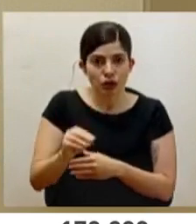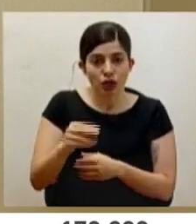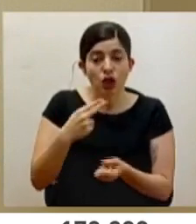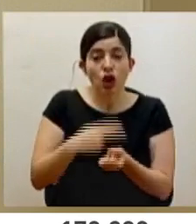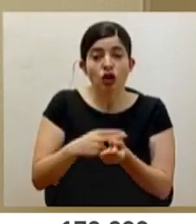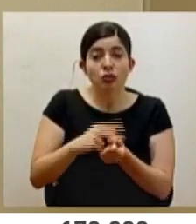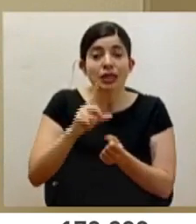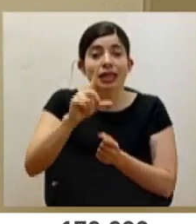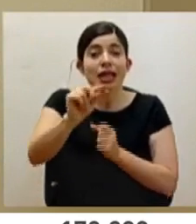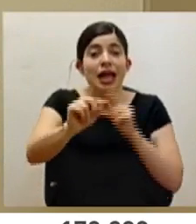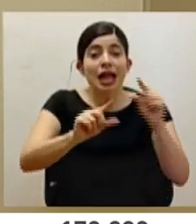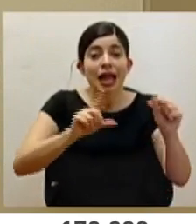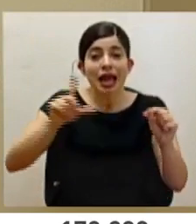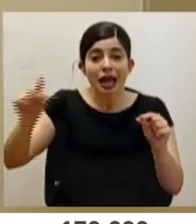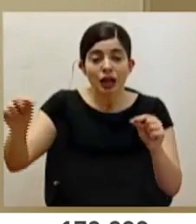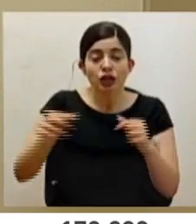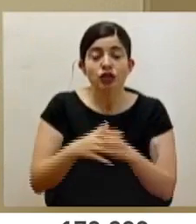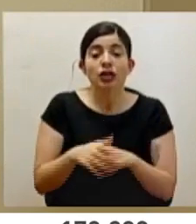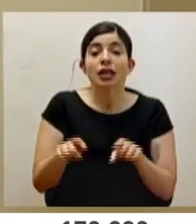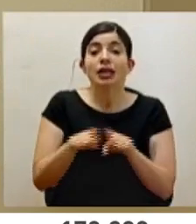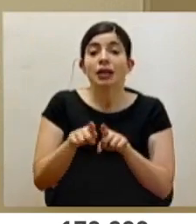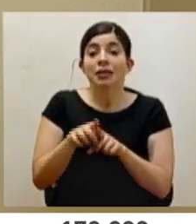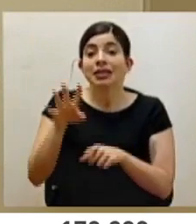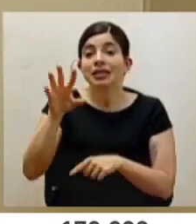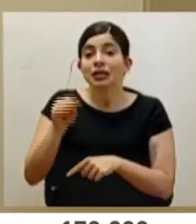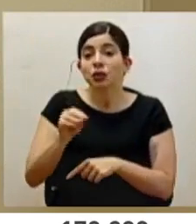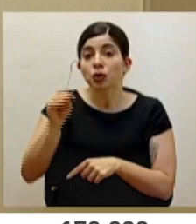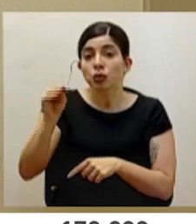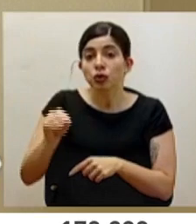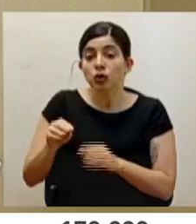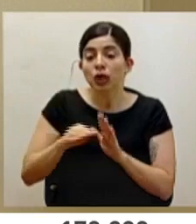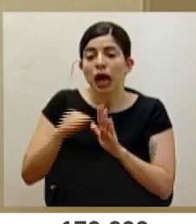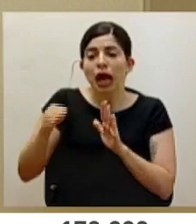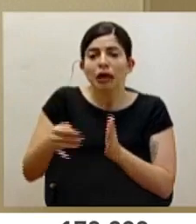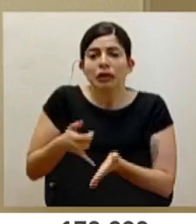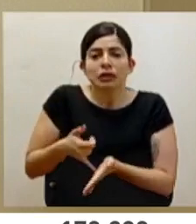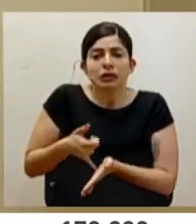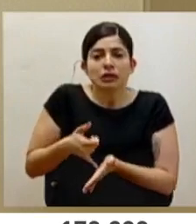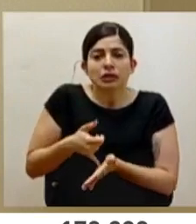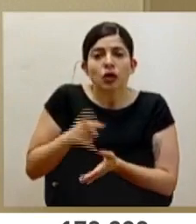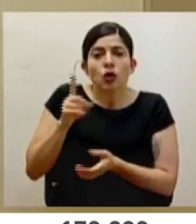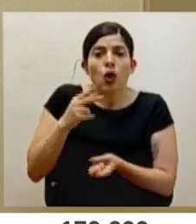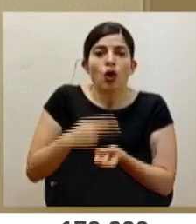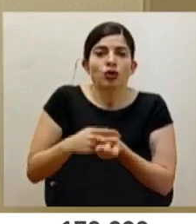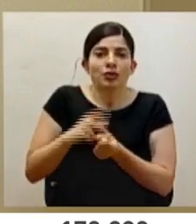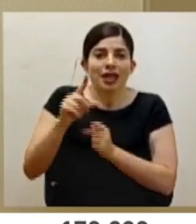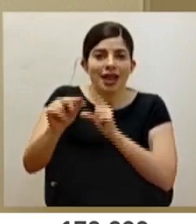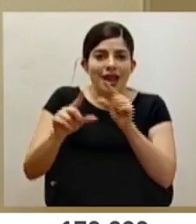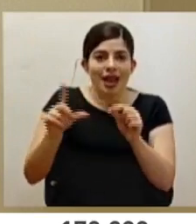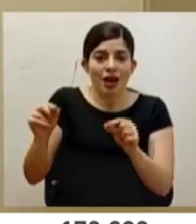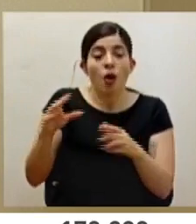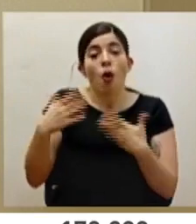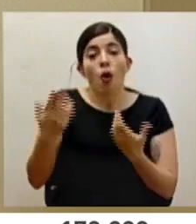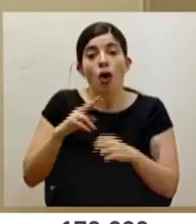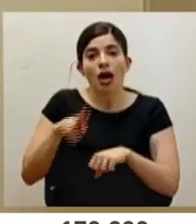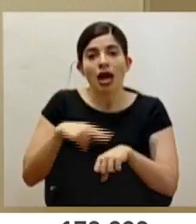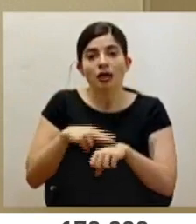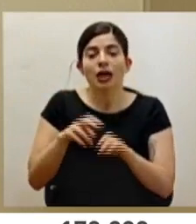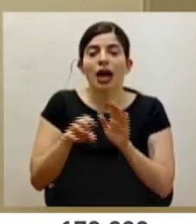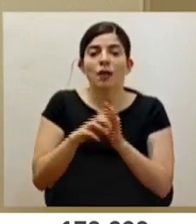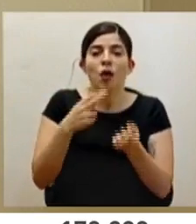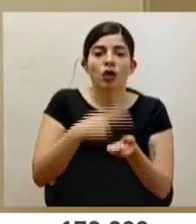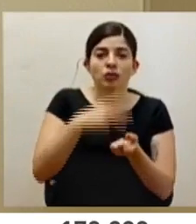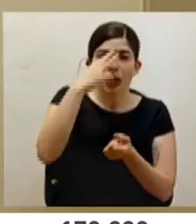regionales y periféricos. Y el 50% de las camas severas en hospitales regionales y en nacionales como el México y el San Juan.